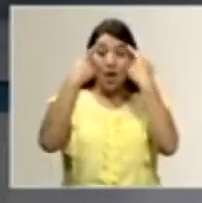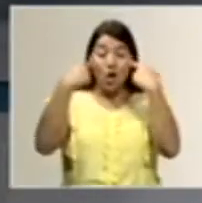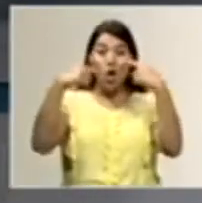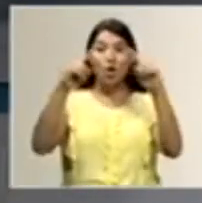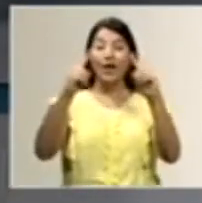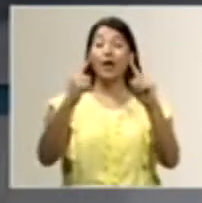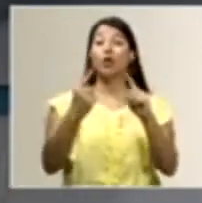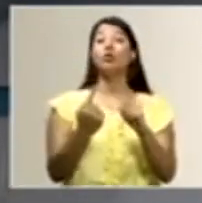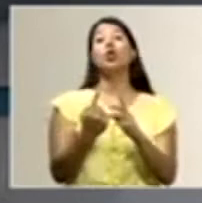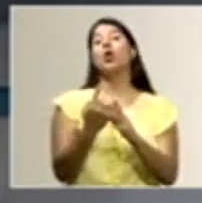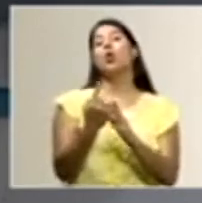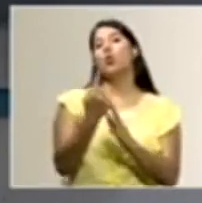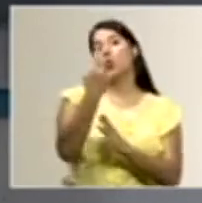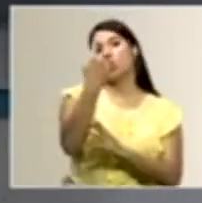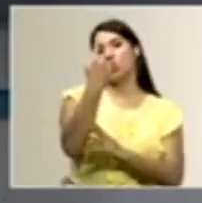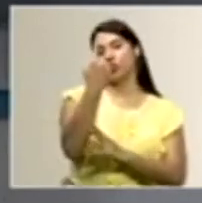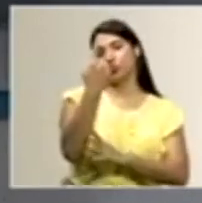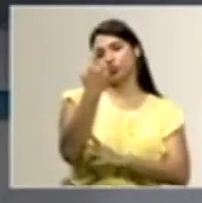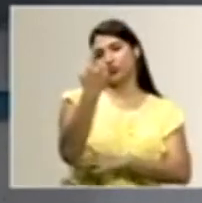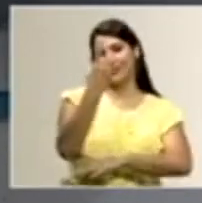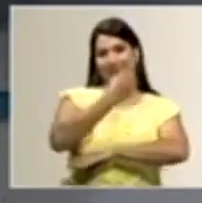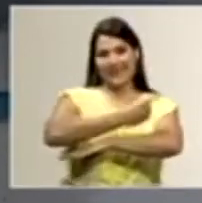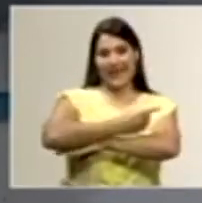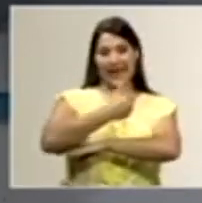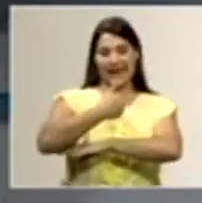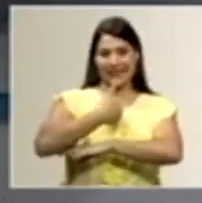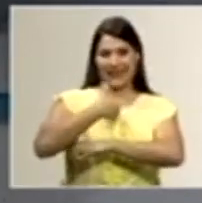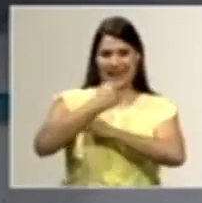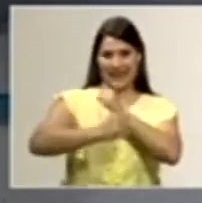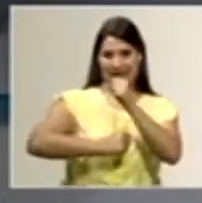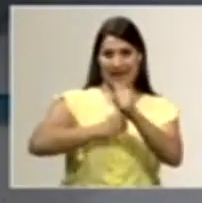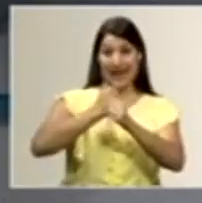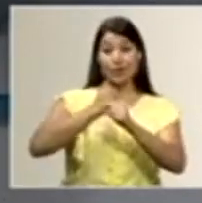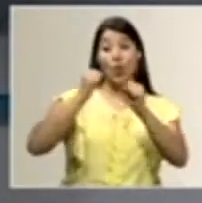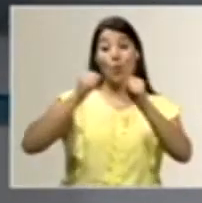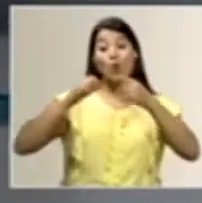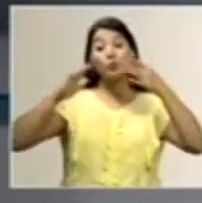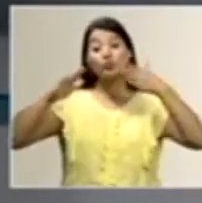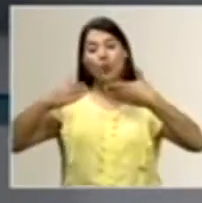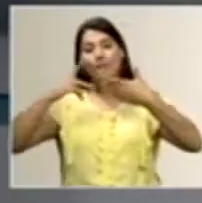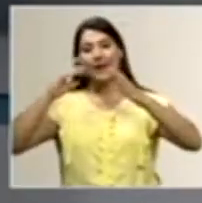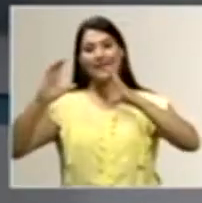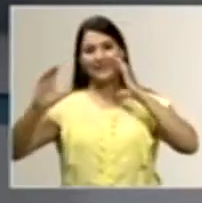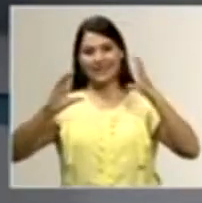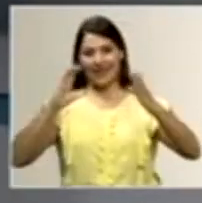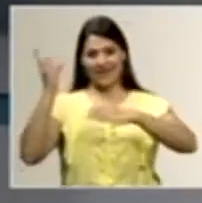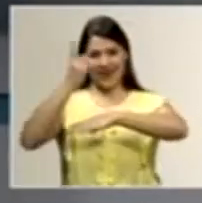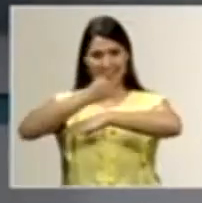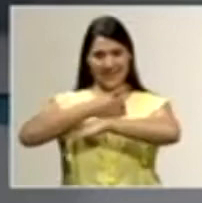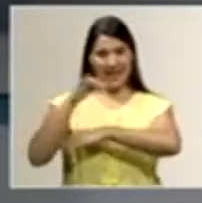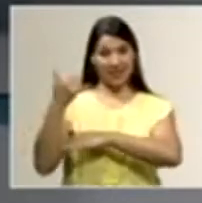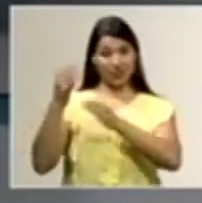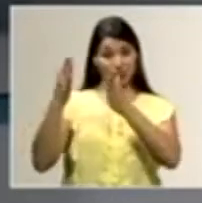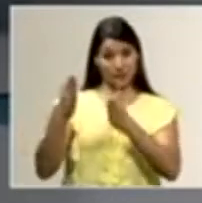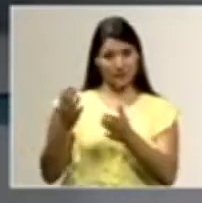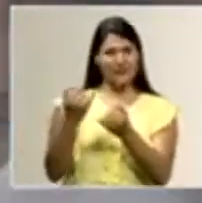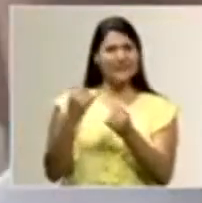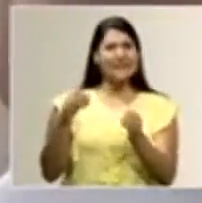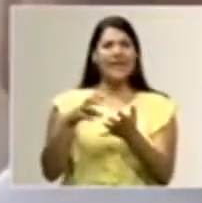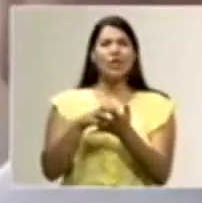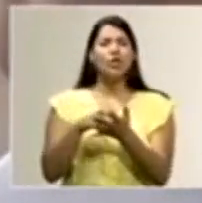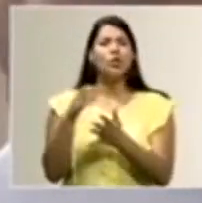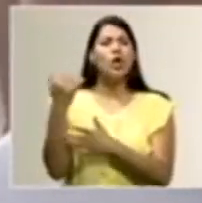uno de los tantos días que tiene el año se dedicara al surfista costarricense. Sin duda alguna el surf es un deporte que a nivel